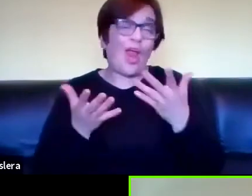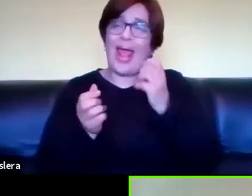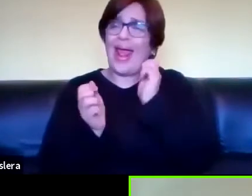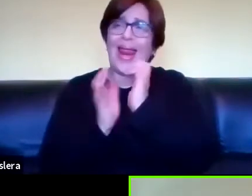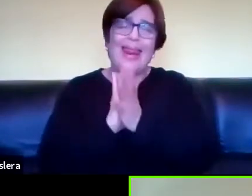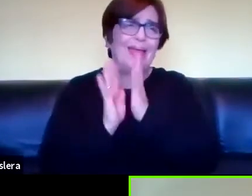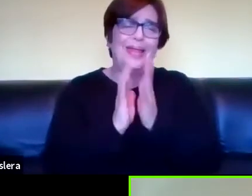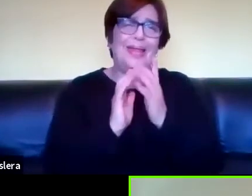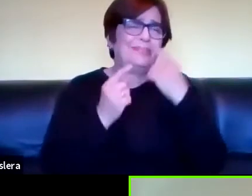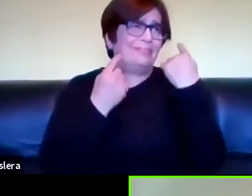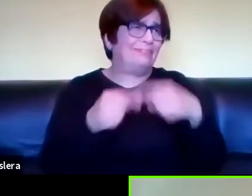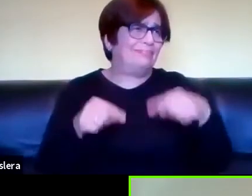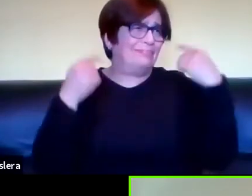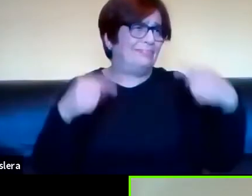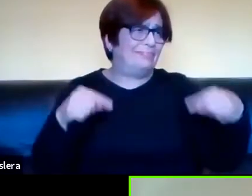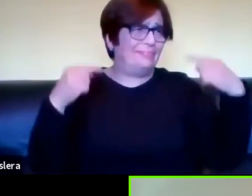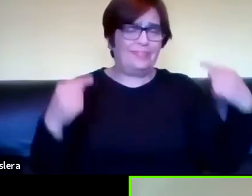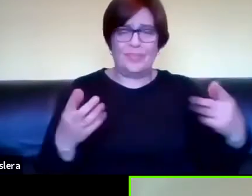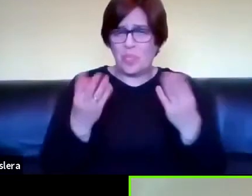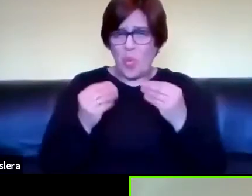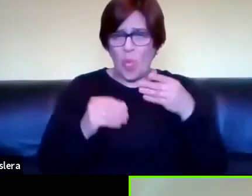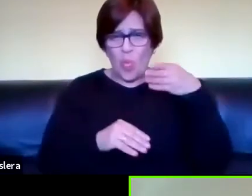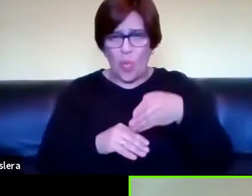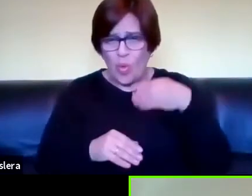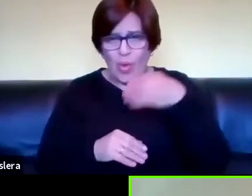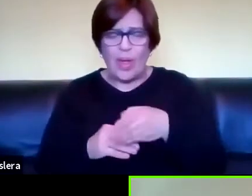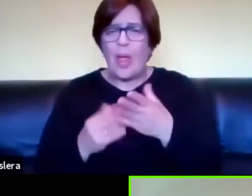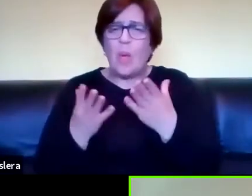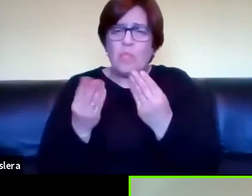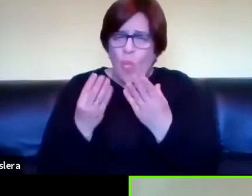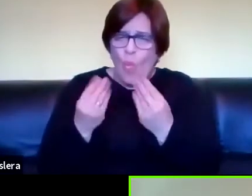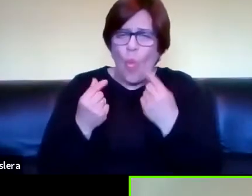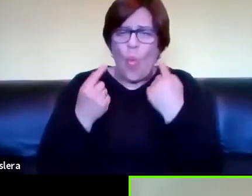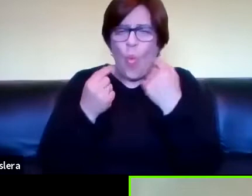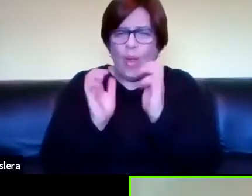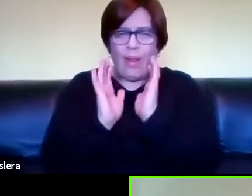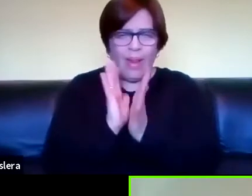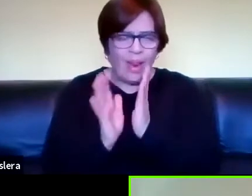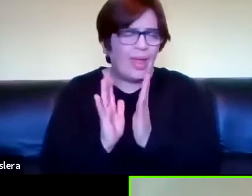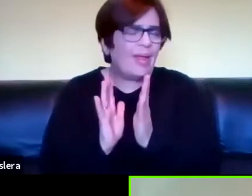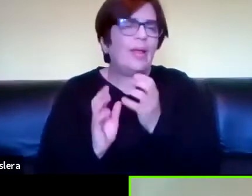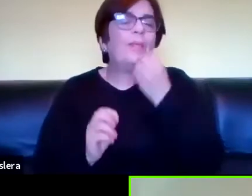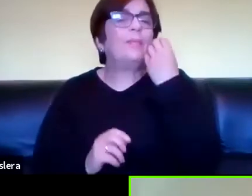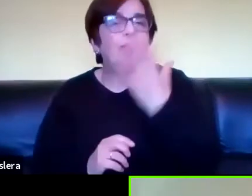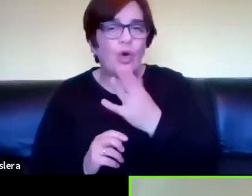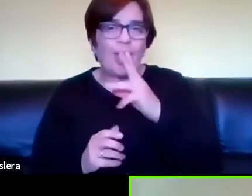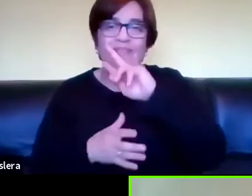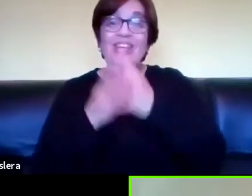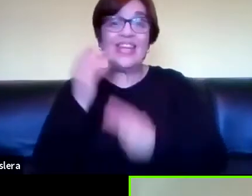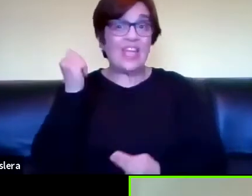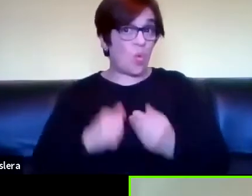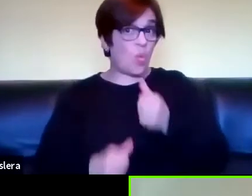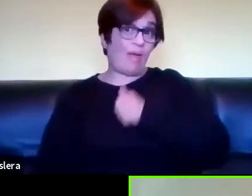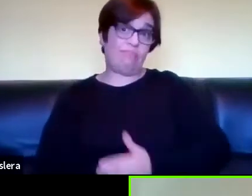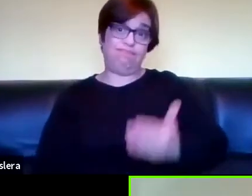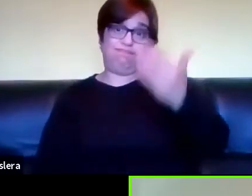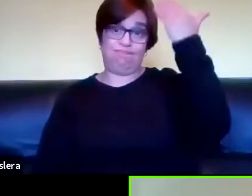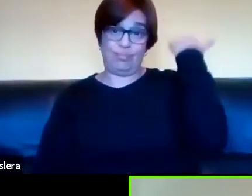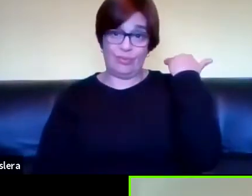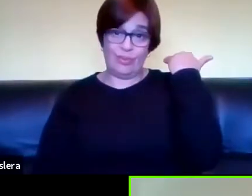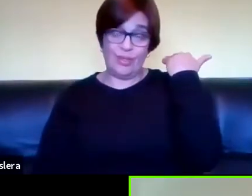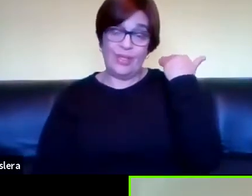en juego y hablamos de plurilingüe porque el concepto bilingüe anterior era